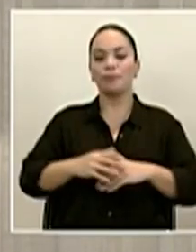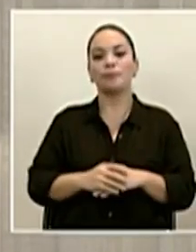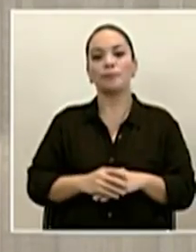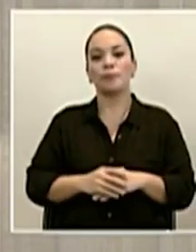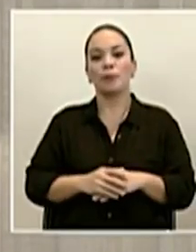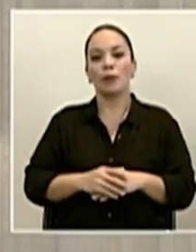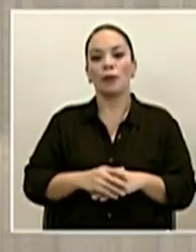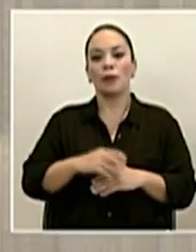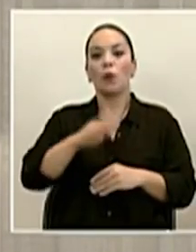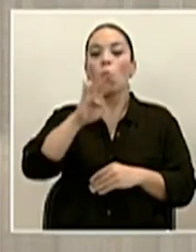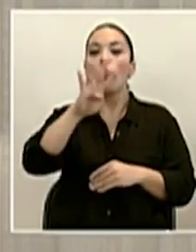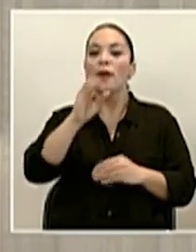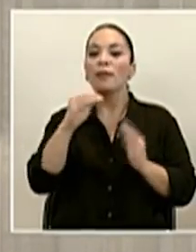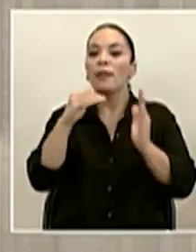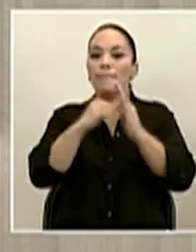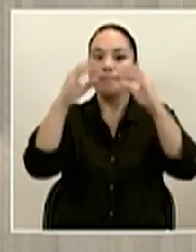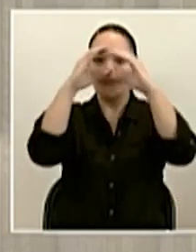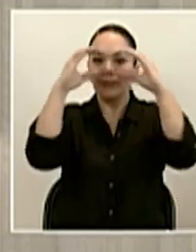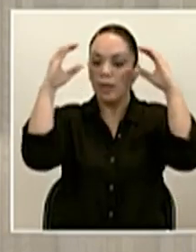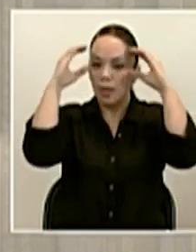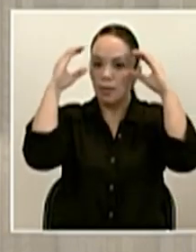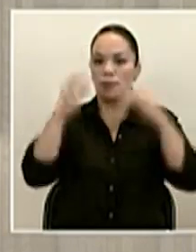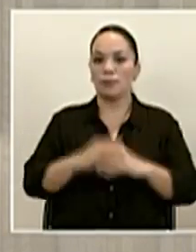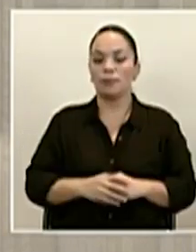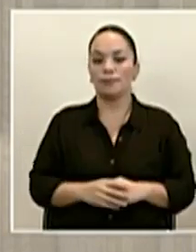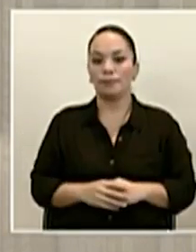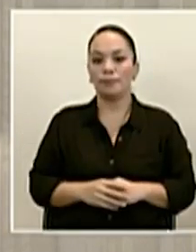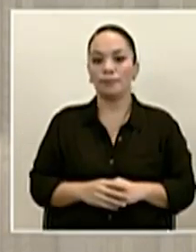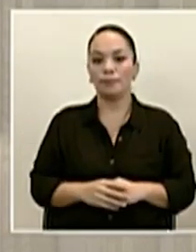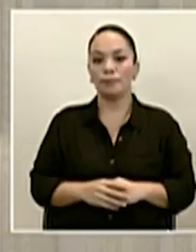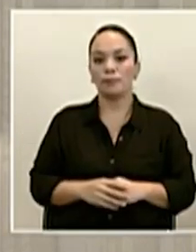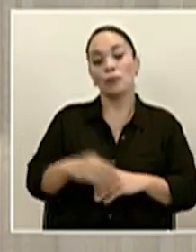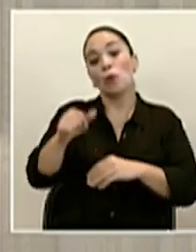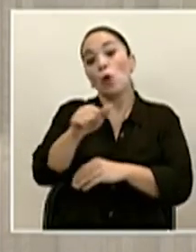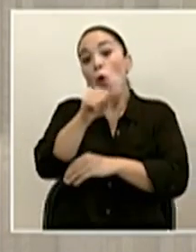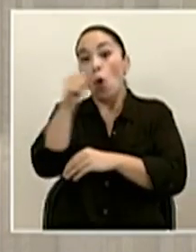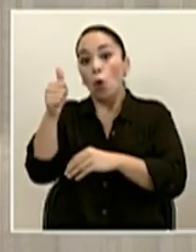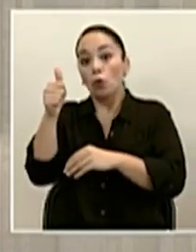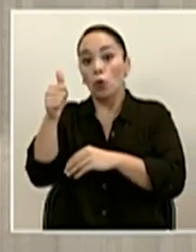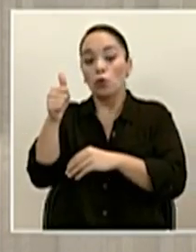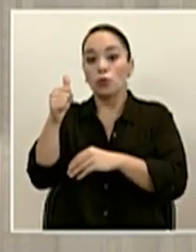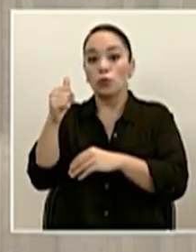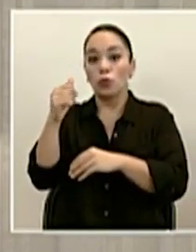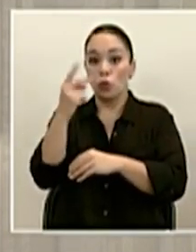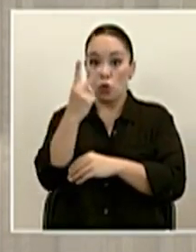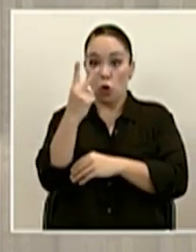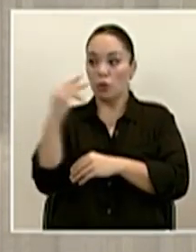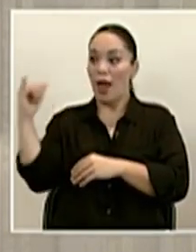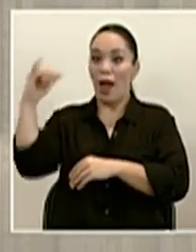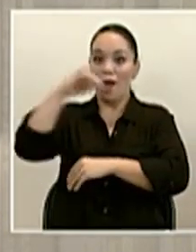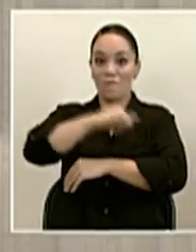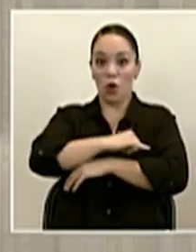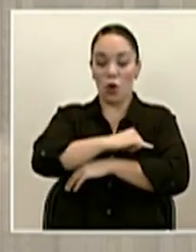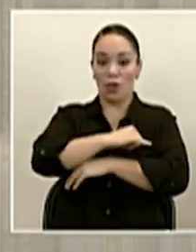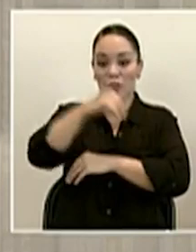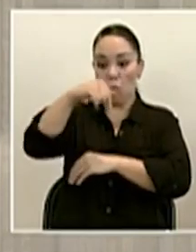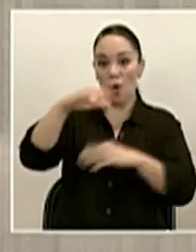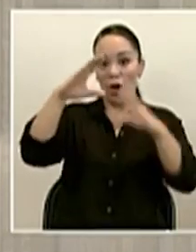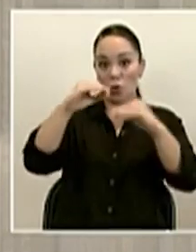40 mil mascarillas quirúrgicas. Los otros aviones que vendrán esta noche y mañana en la noche traerán